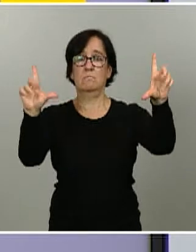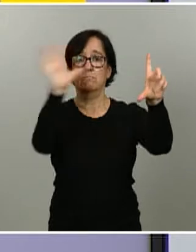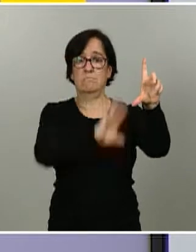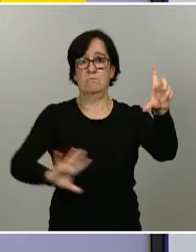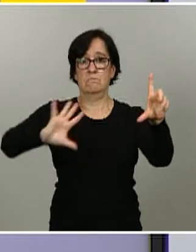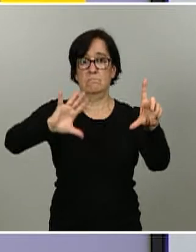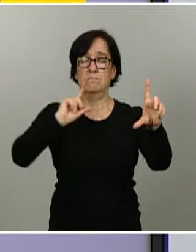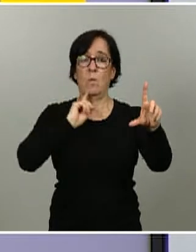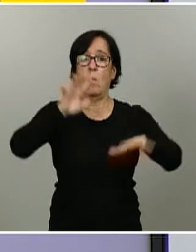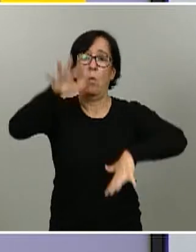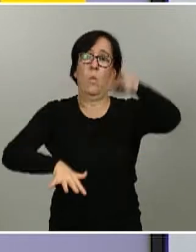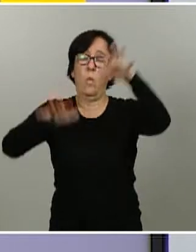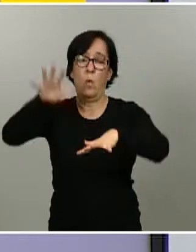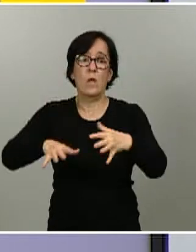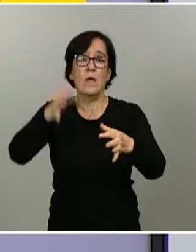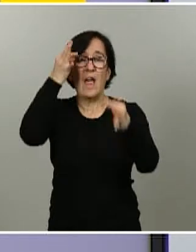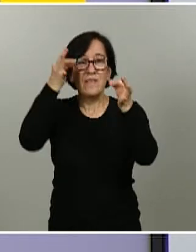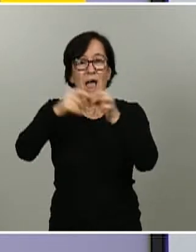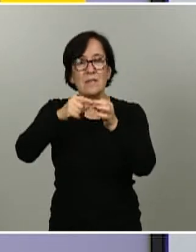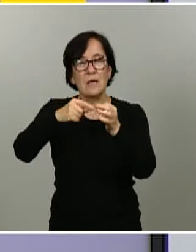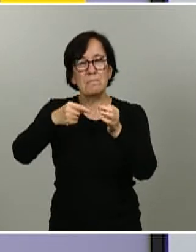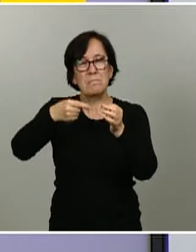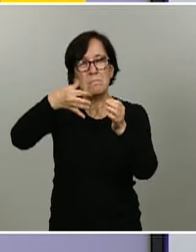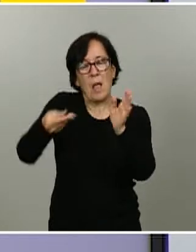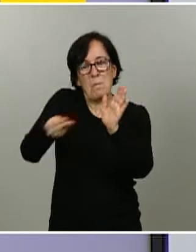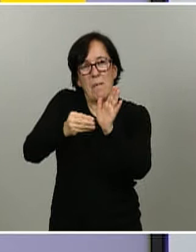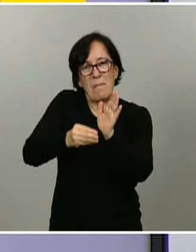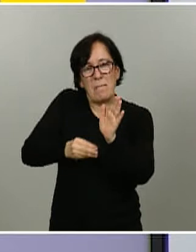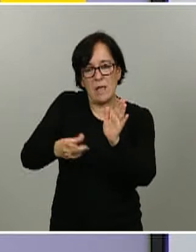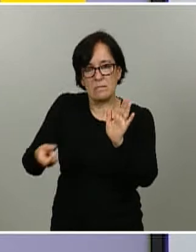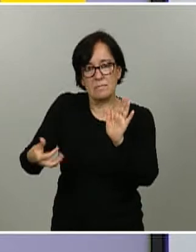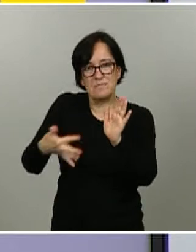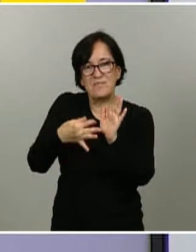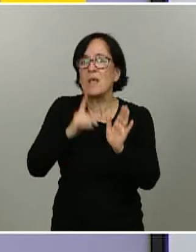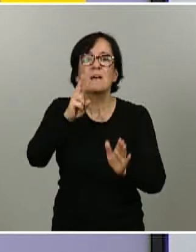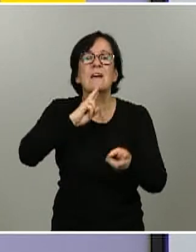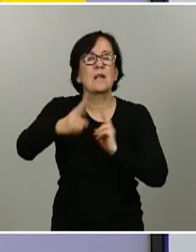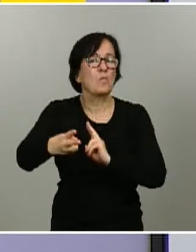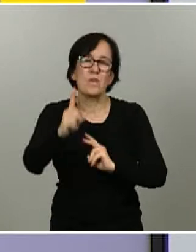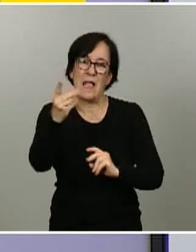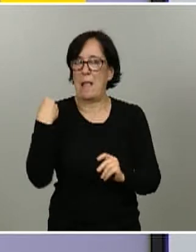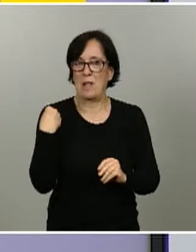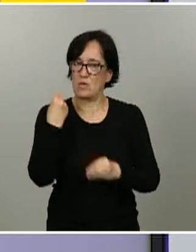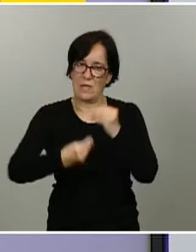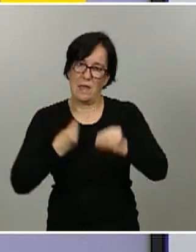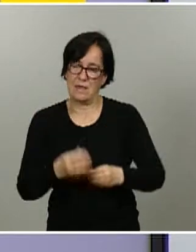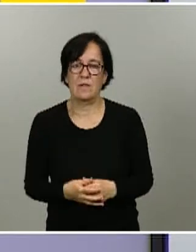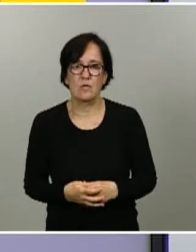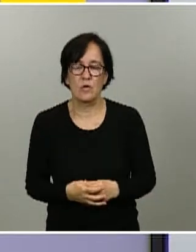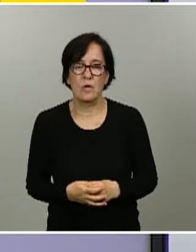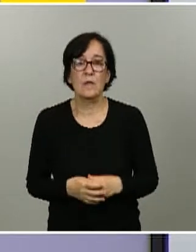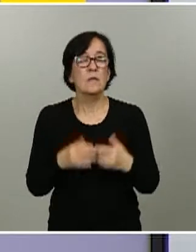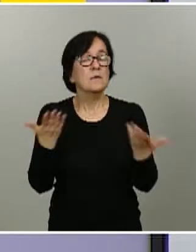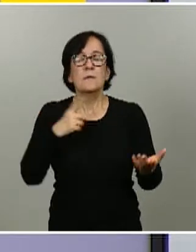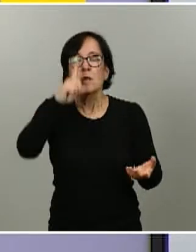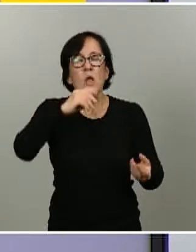probablemente los datos agregados no sean una respuesta perfecta a la pregunta que me estaba planteando. No recuerdo la